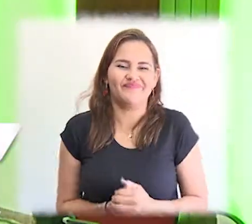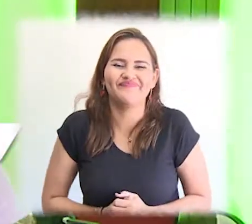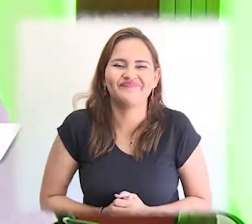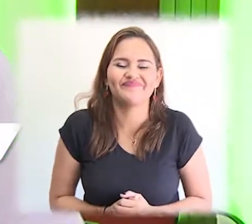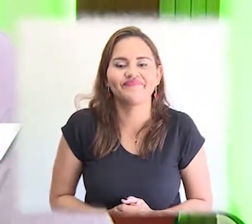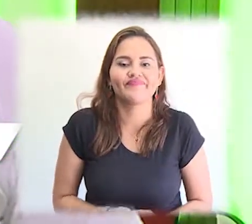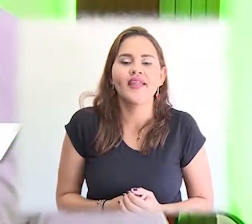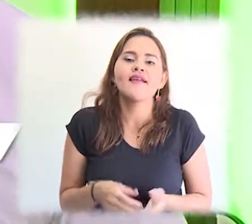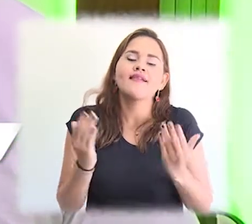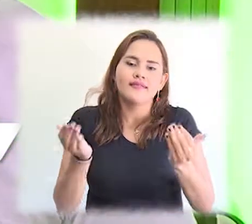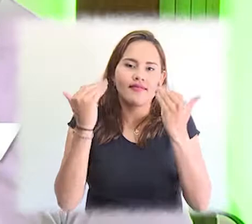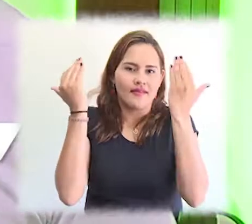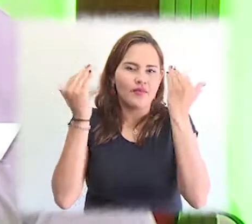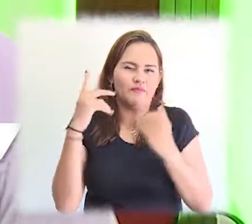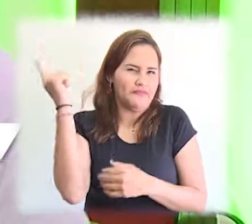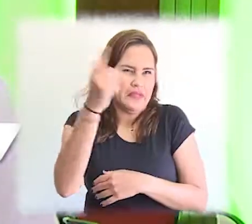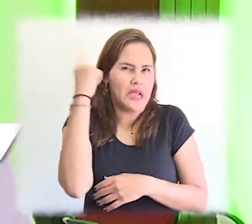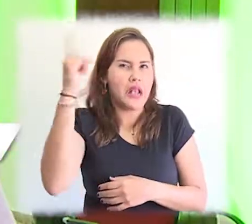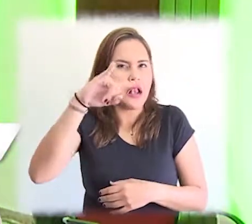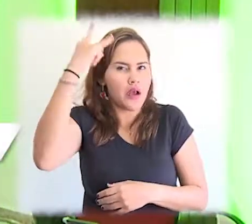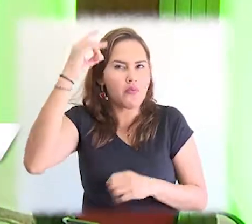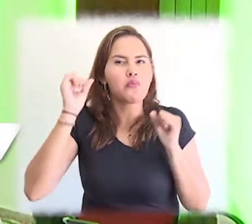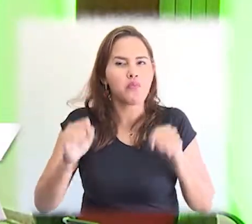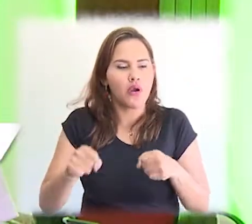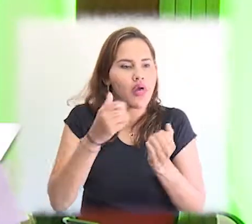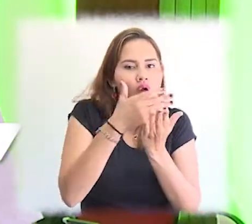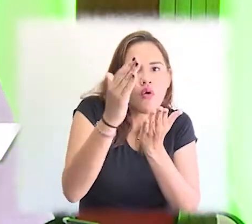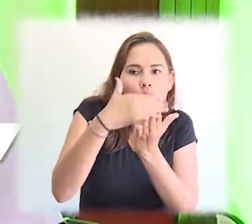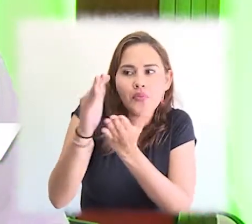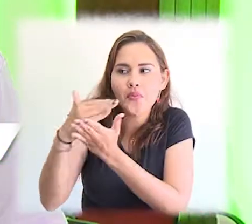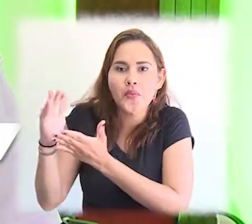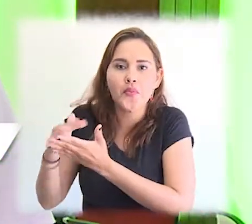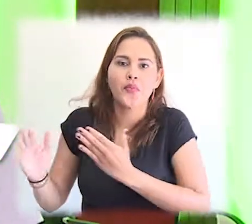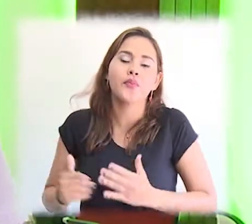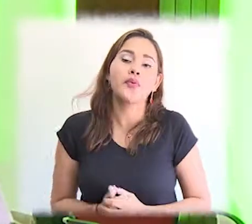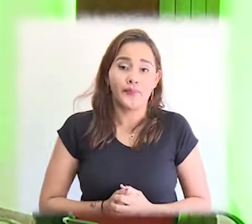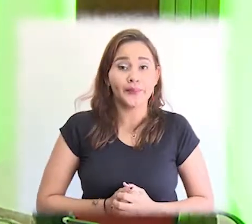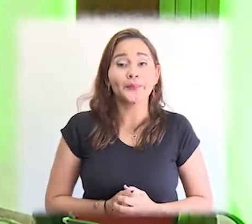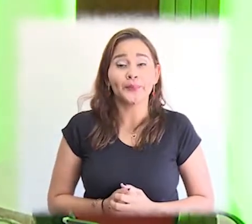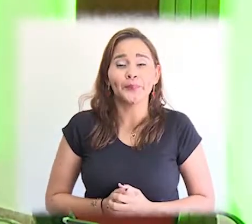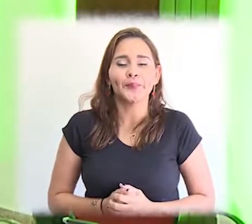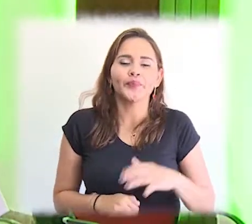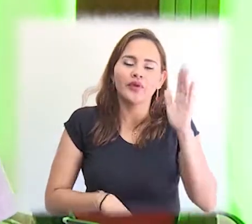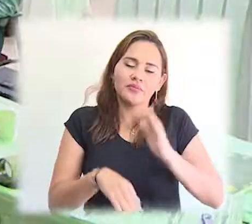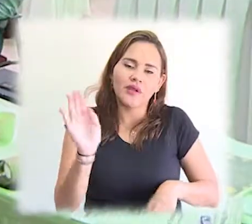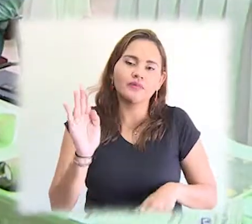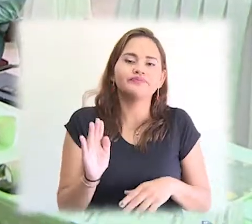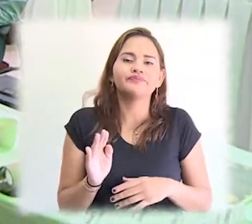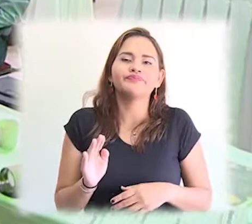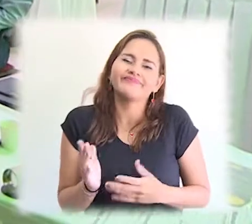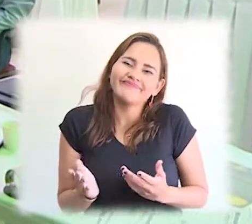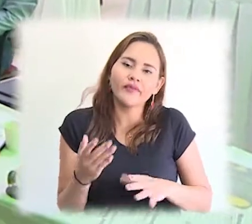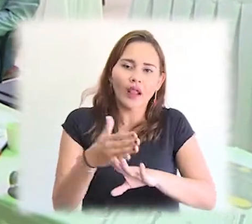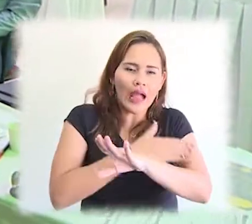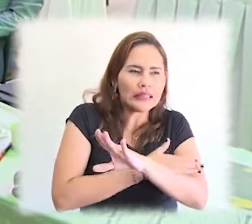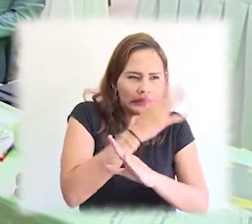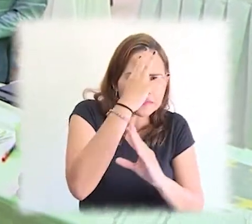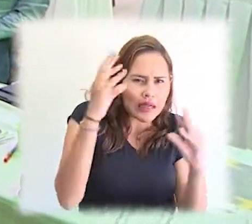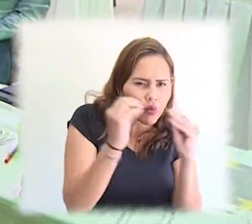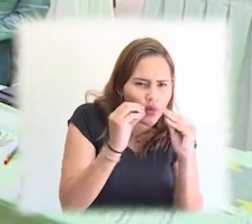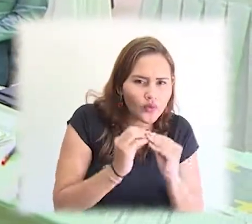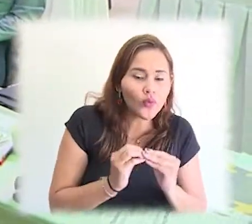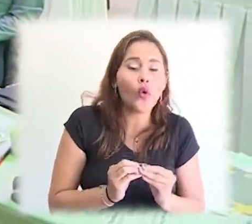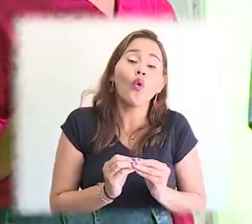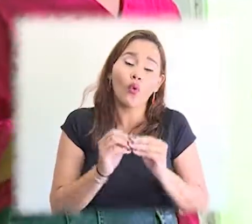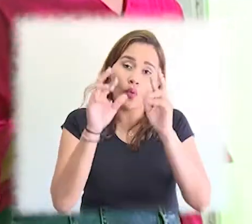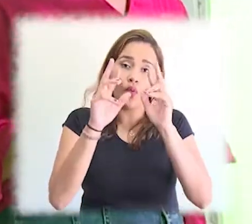planteando aquí se escalen en Narrativas Macondo, que es el segundo proyecto de la Escuela Internacional de Realismo Mágico. Las cuatro líneas se